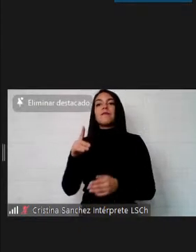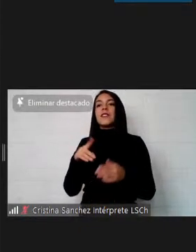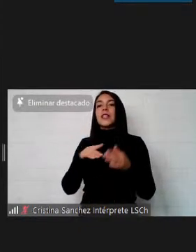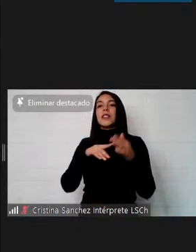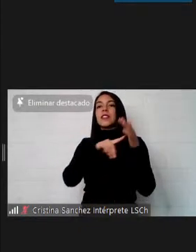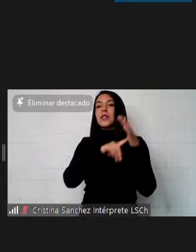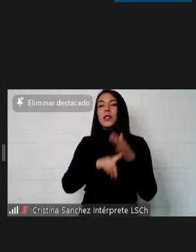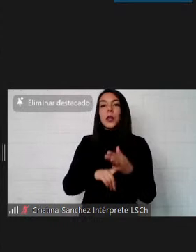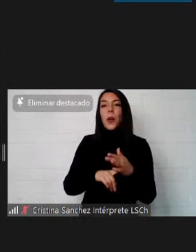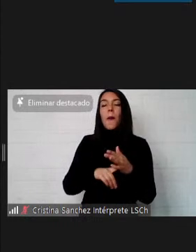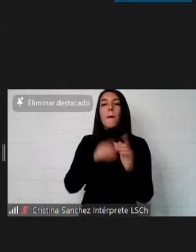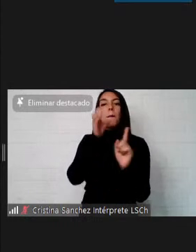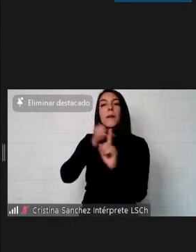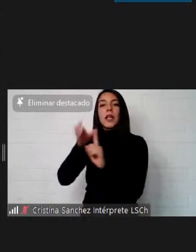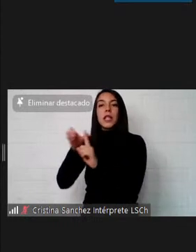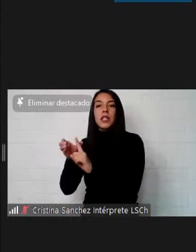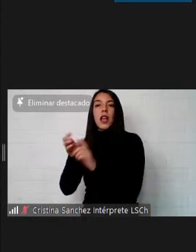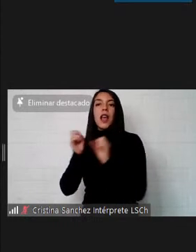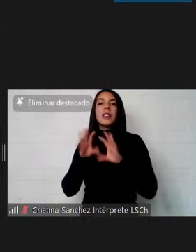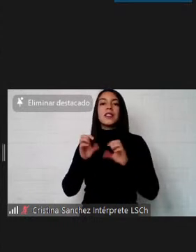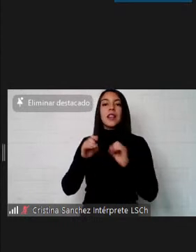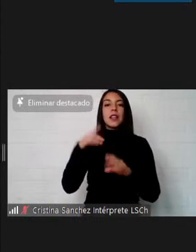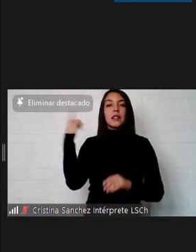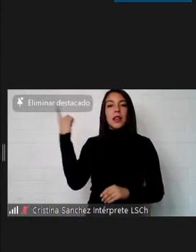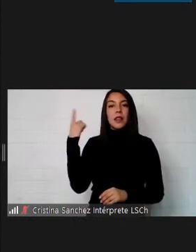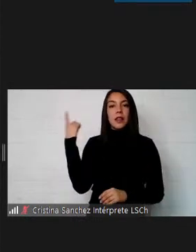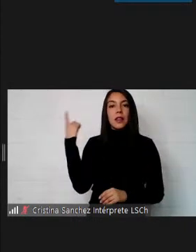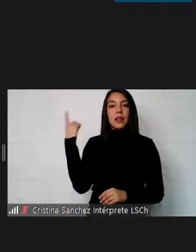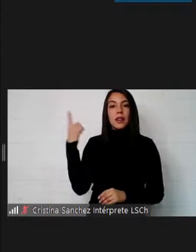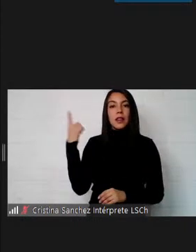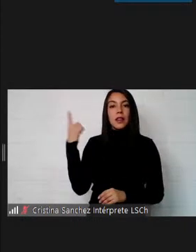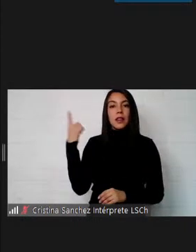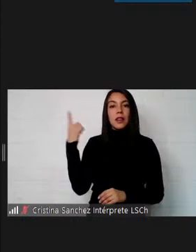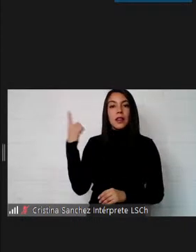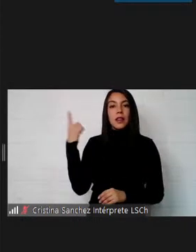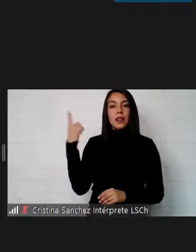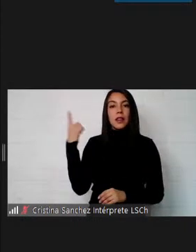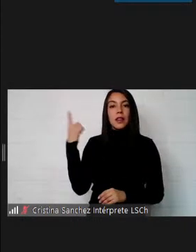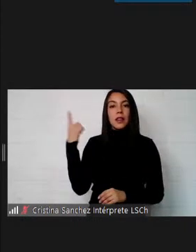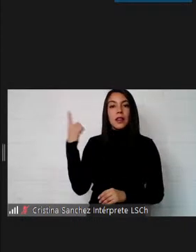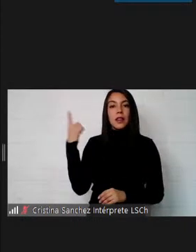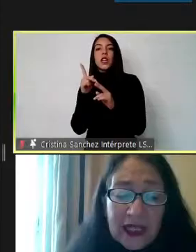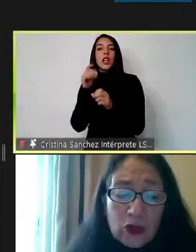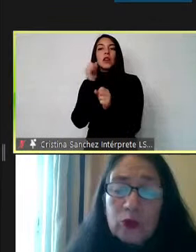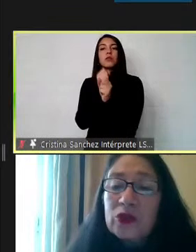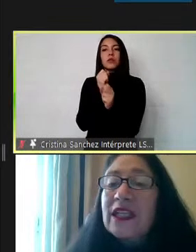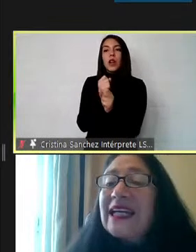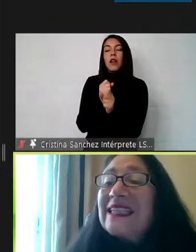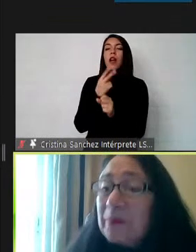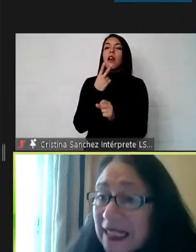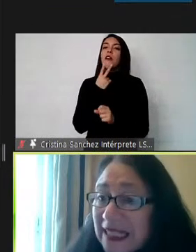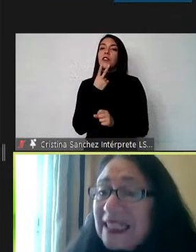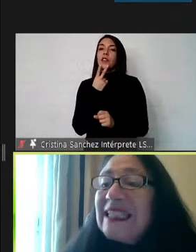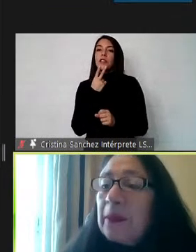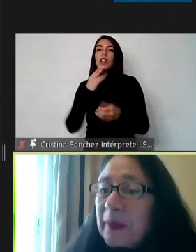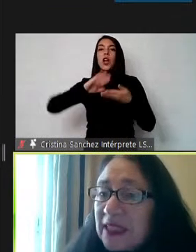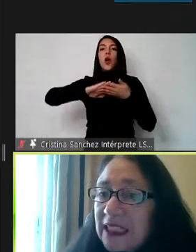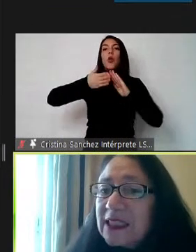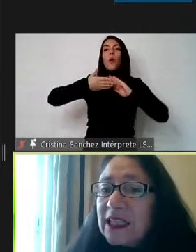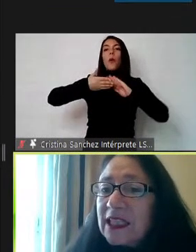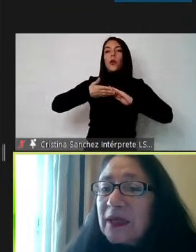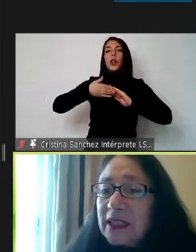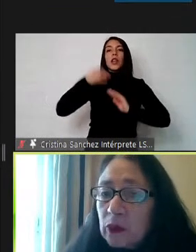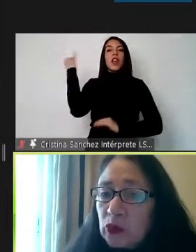el sistema de enseñanza general, se les niega el derecho a obtener un empleo, a vivir en la comunidad de manera